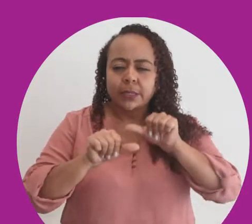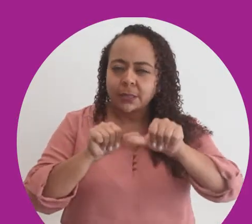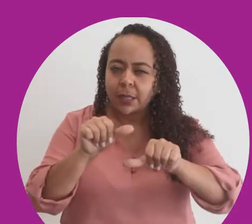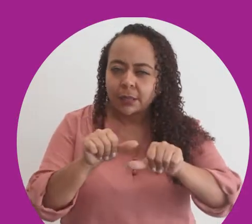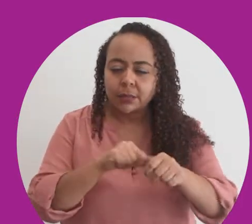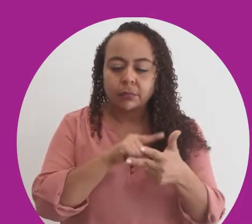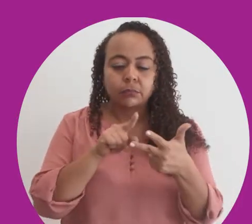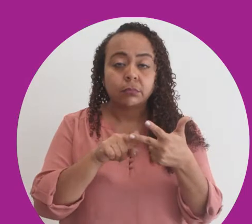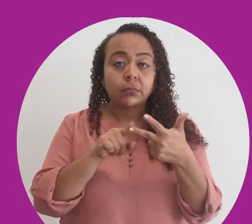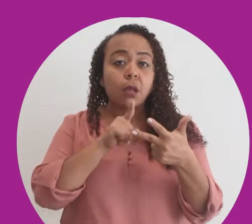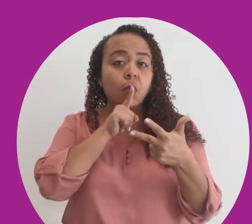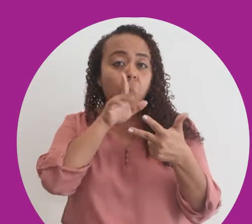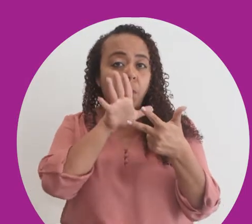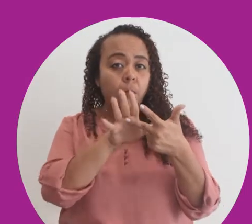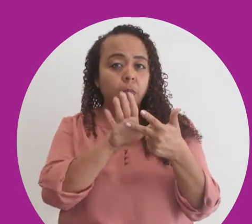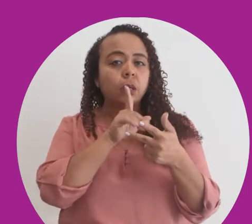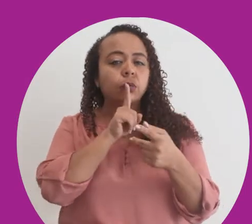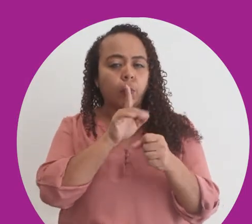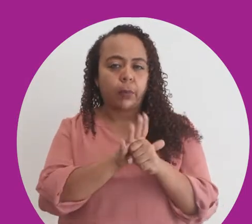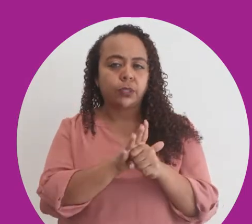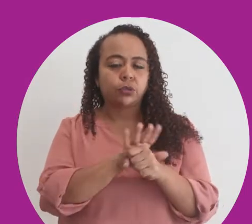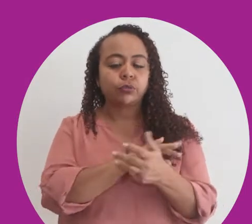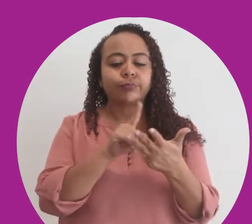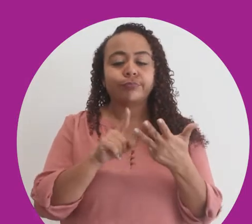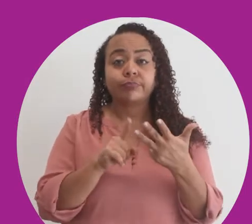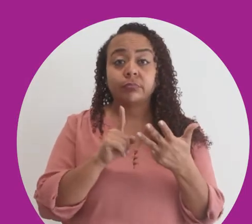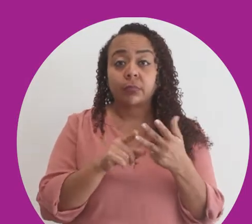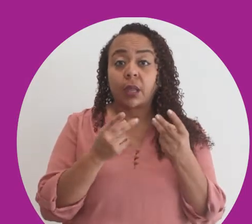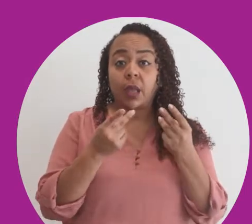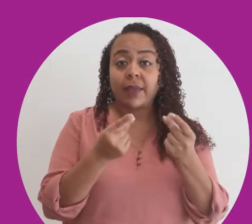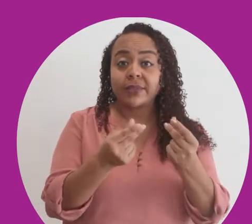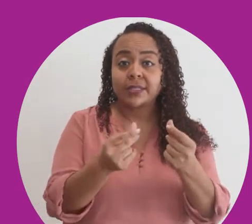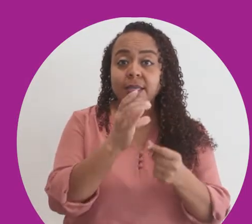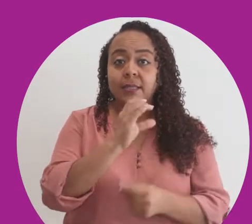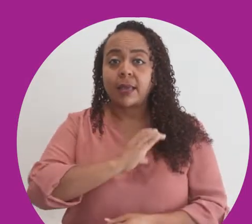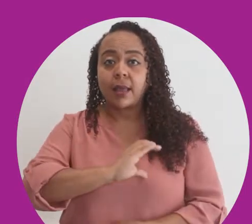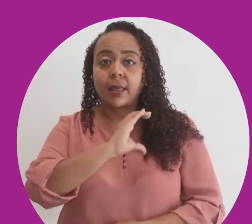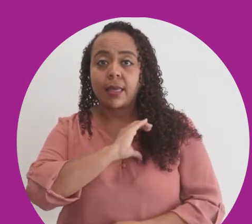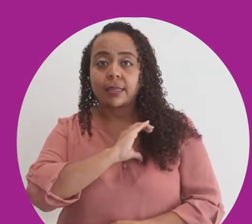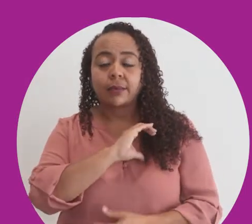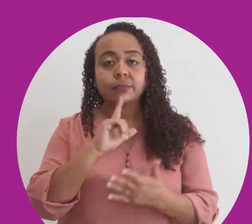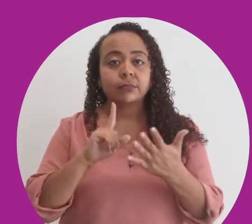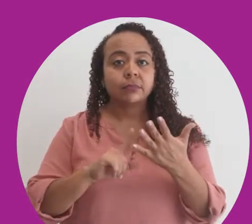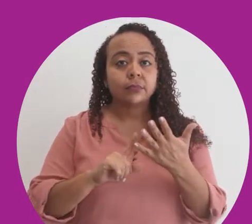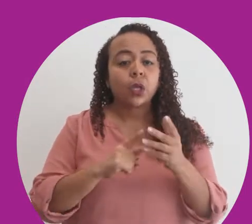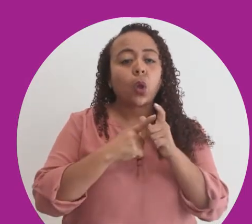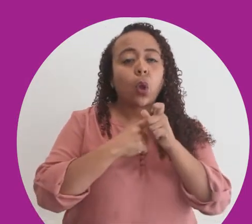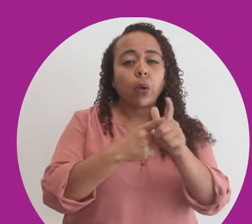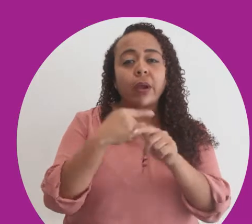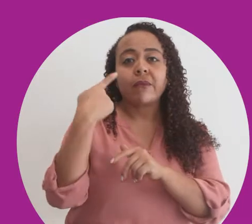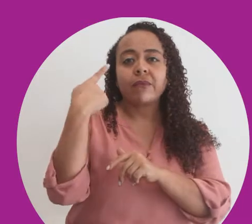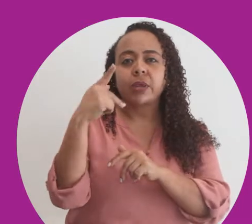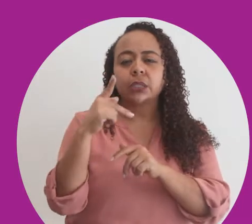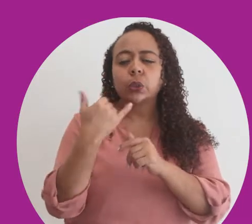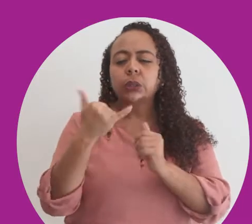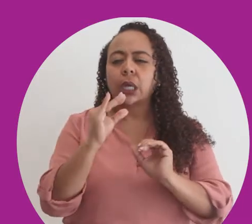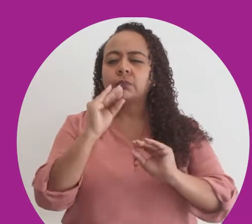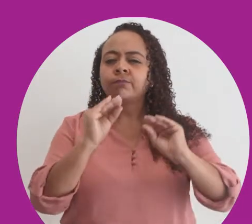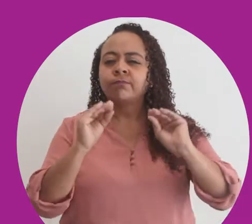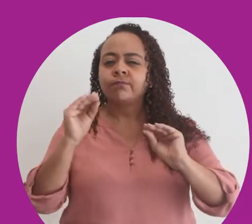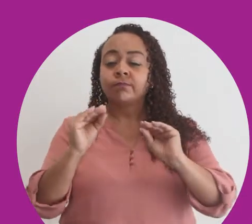Persistencia. Cumplir con los compromisos. Eficiencia y calidad. Correr riesgos